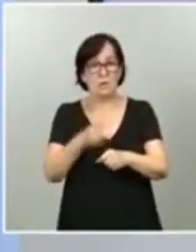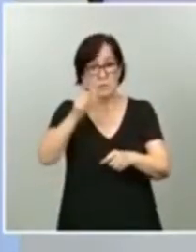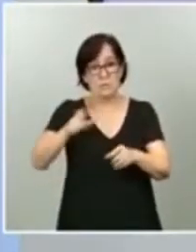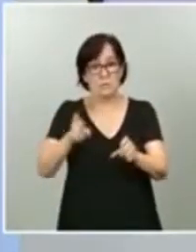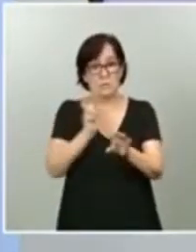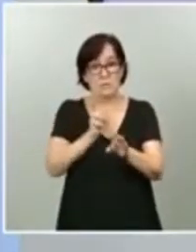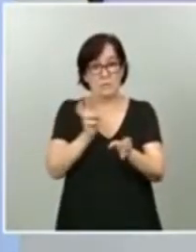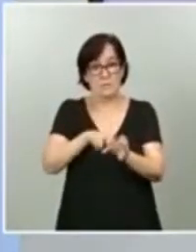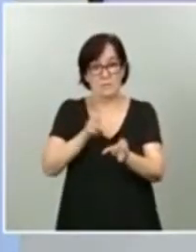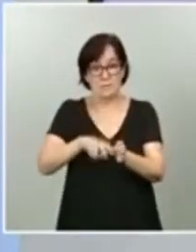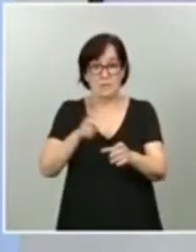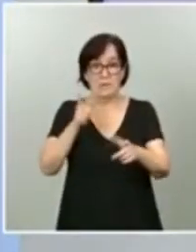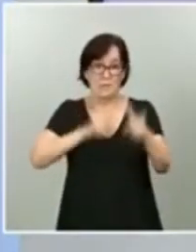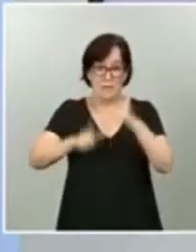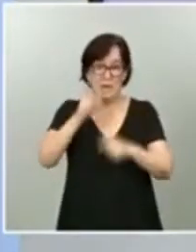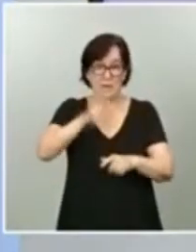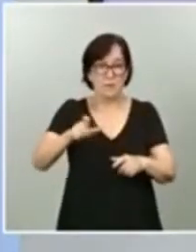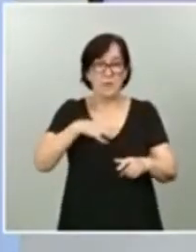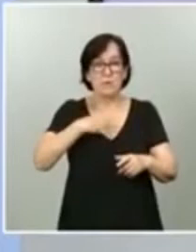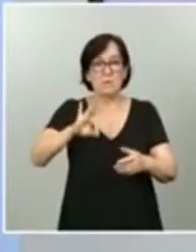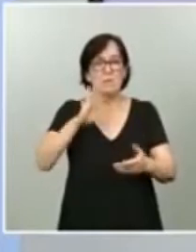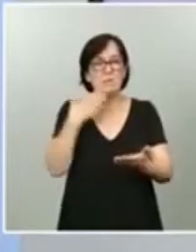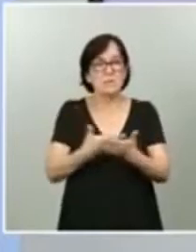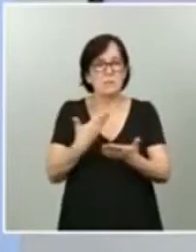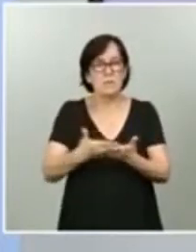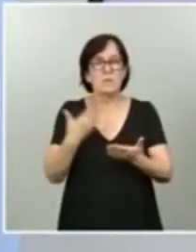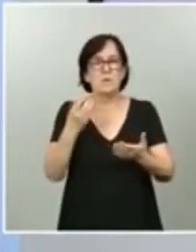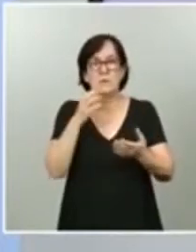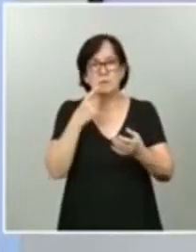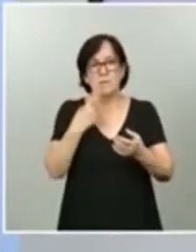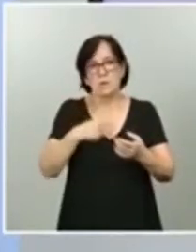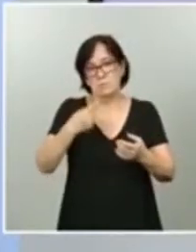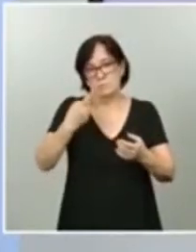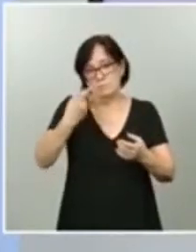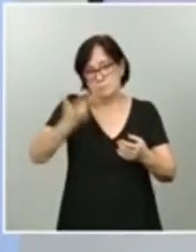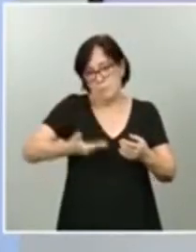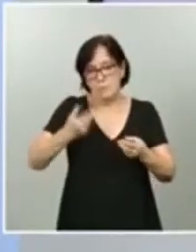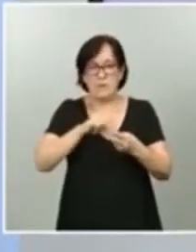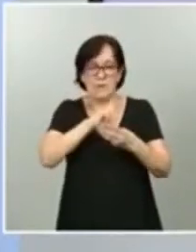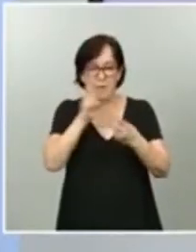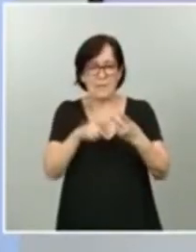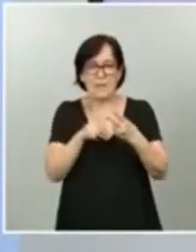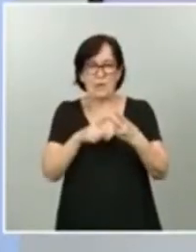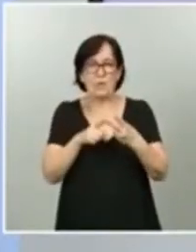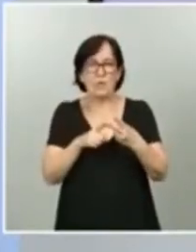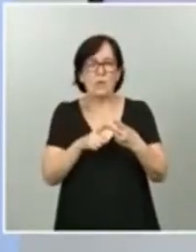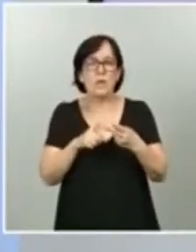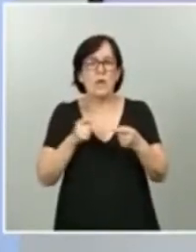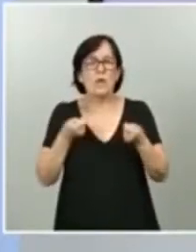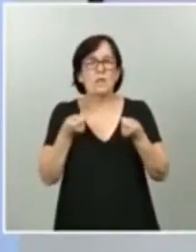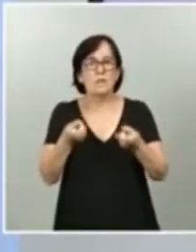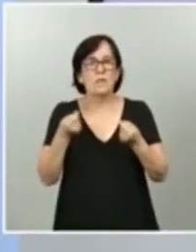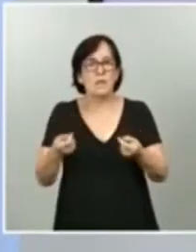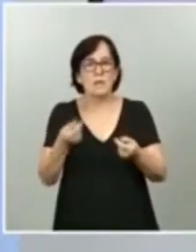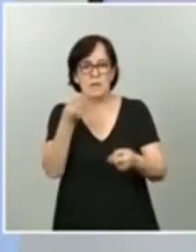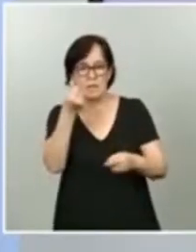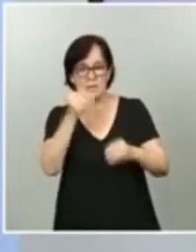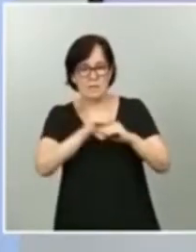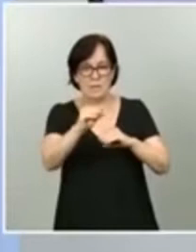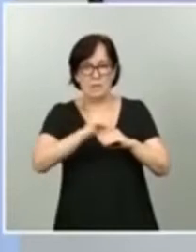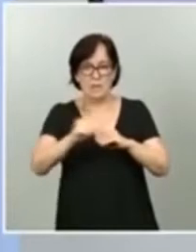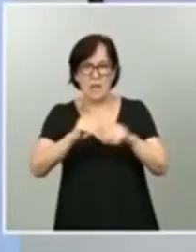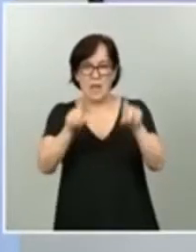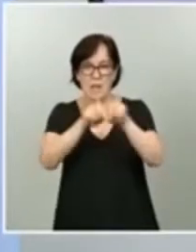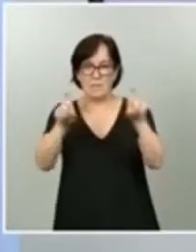disponibilidad de los bienes y los servicios esenciales. En segundo lugar, proporcionar liquidez a las empresas del sector para